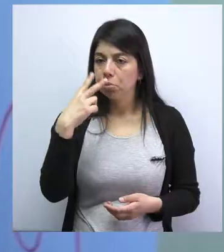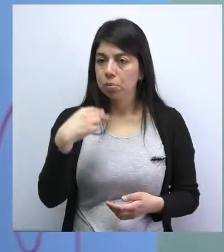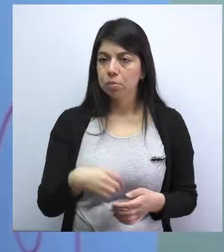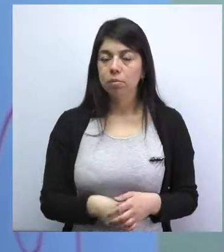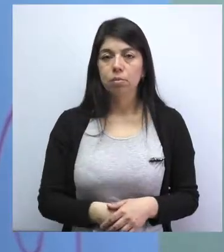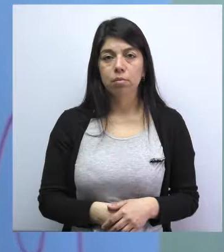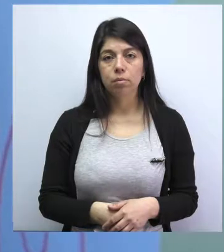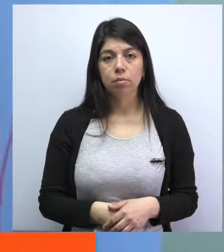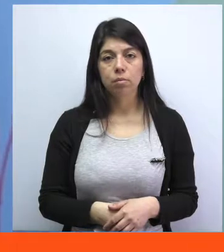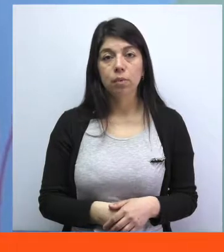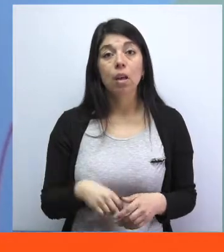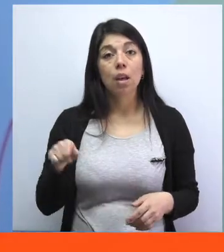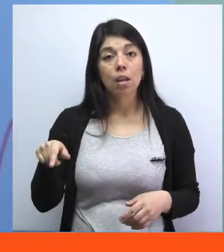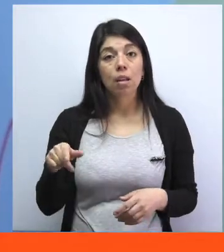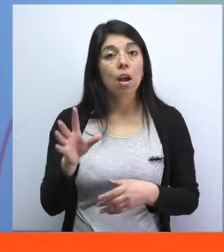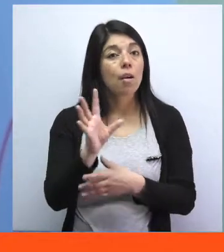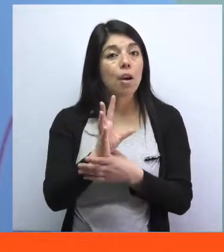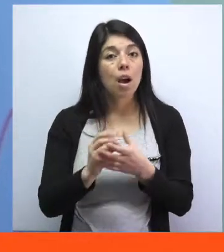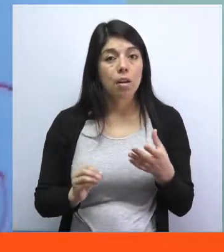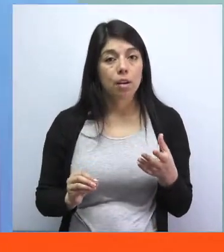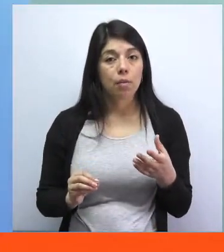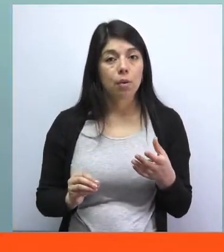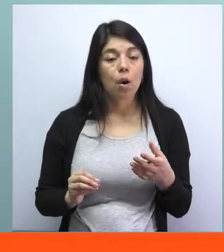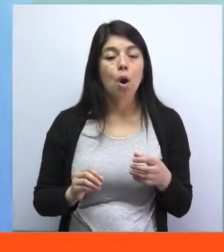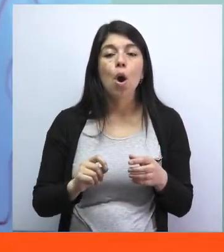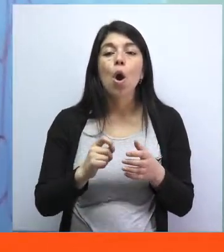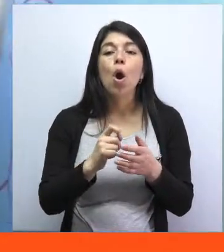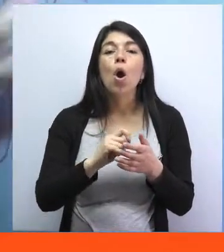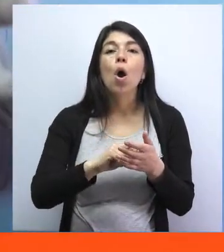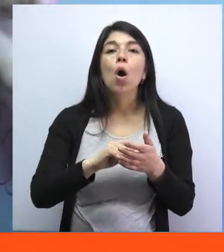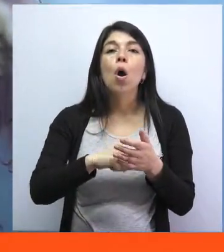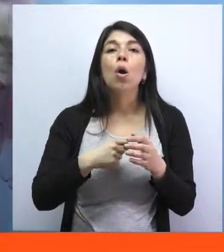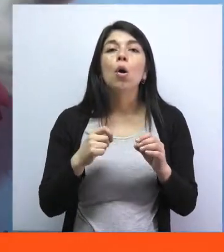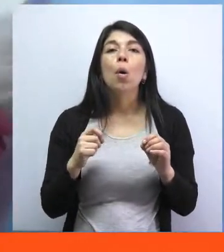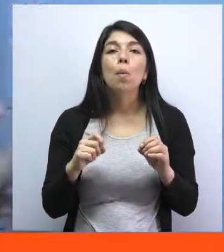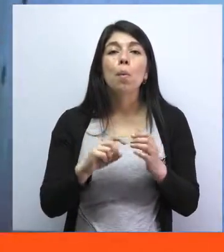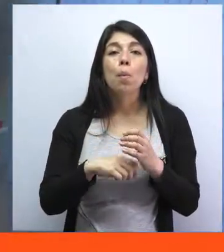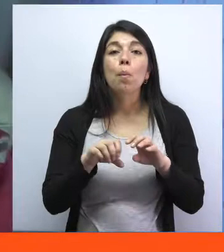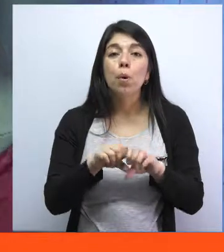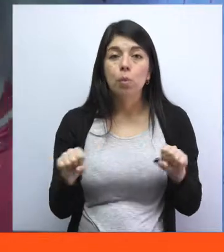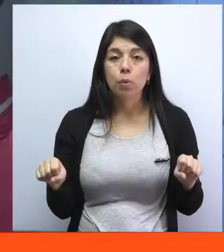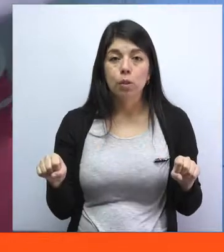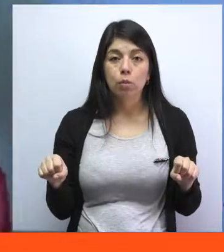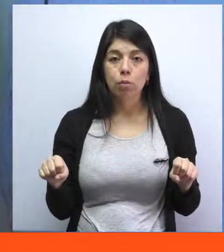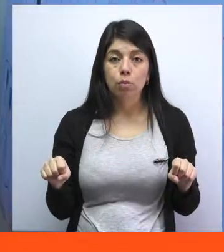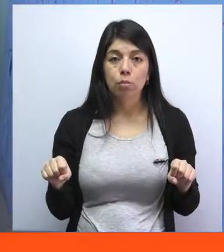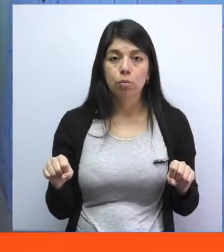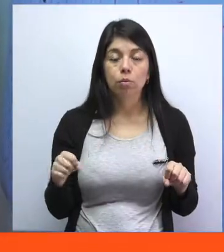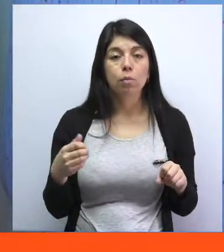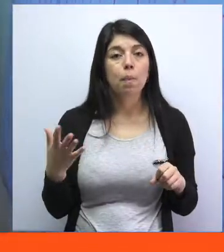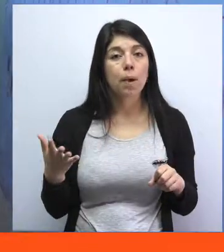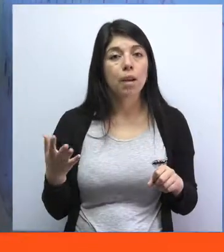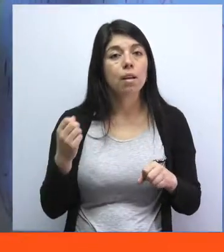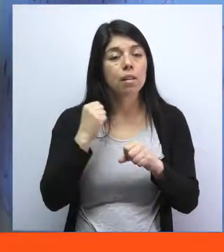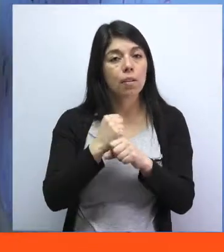La actividad finalizó sellando un compromiso en este cartel en poder trabajar desde un enfoque preventivo en el